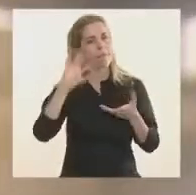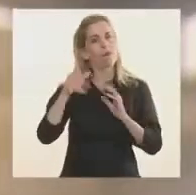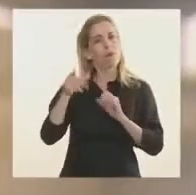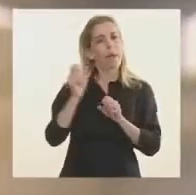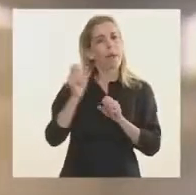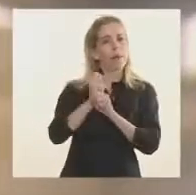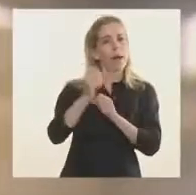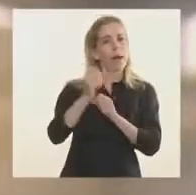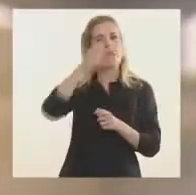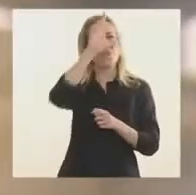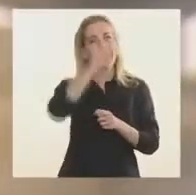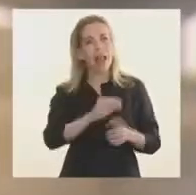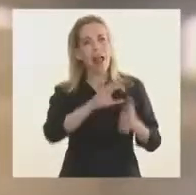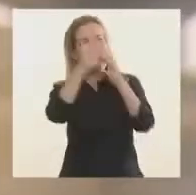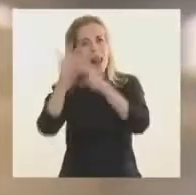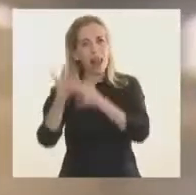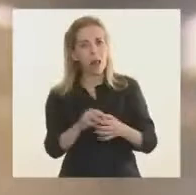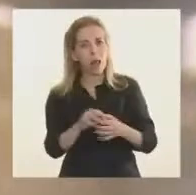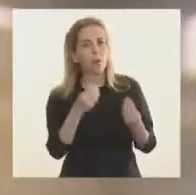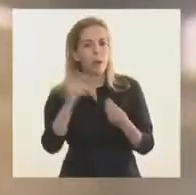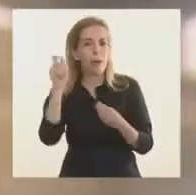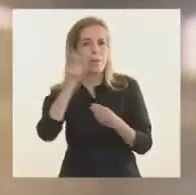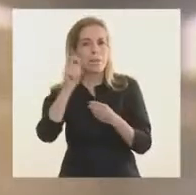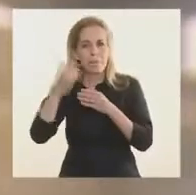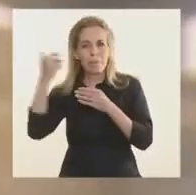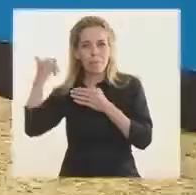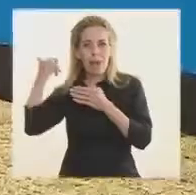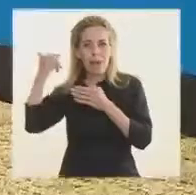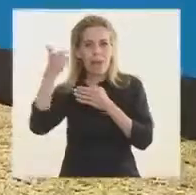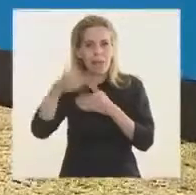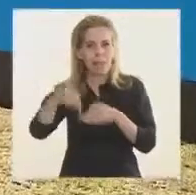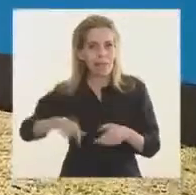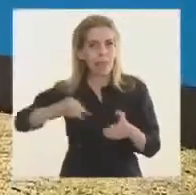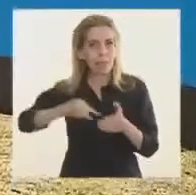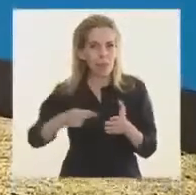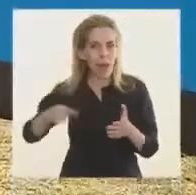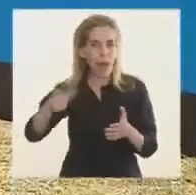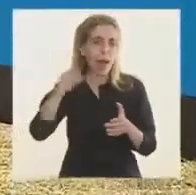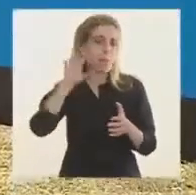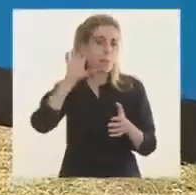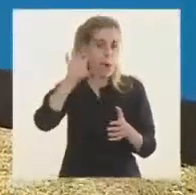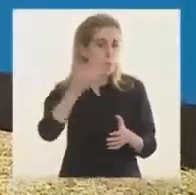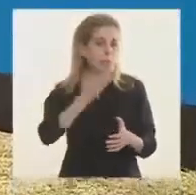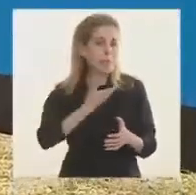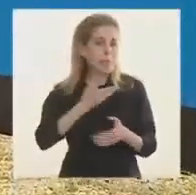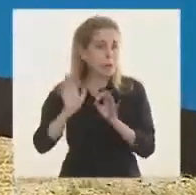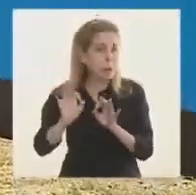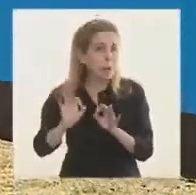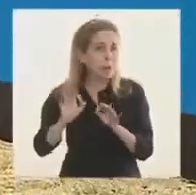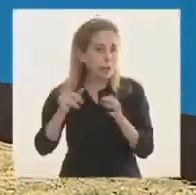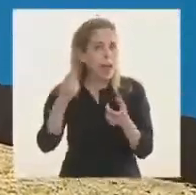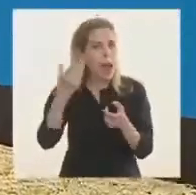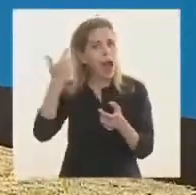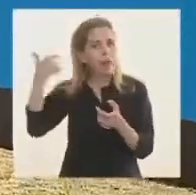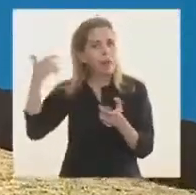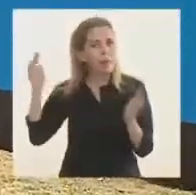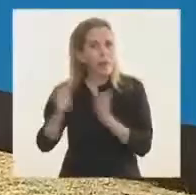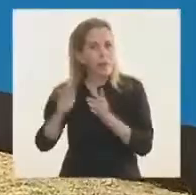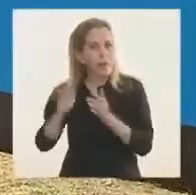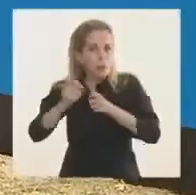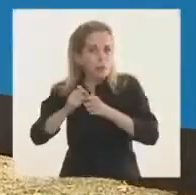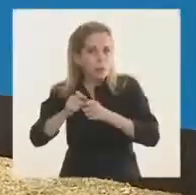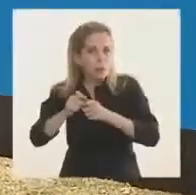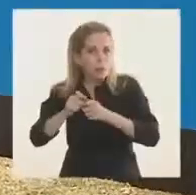porque durante muchos meses la evolución del virus en nuestra ciudad y en nuestra provincia se dio de una manera, pero ahora se está dando de otro modo,